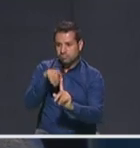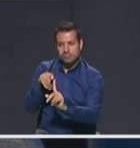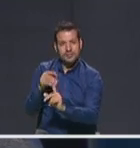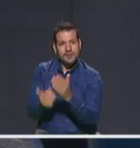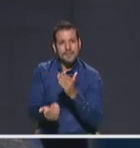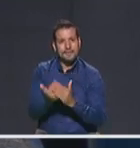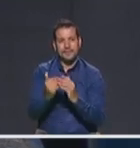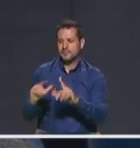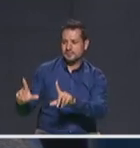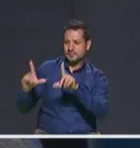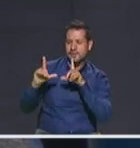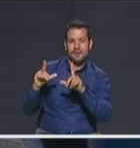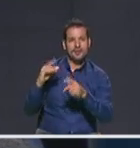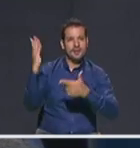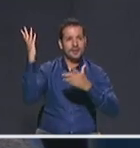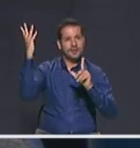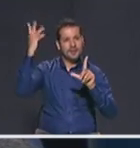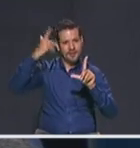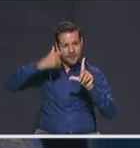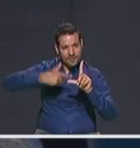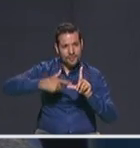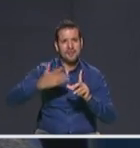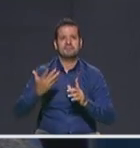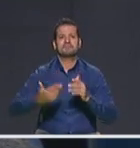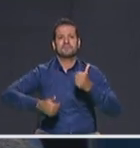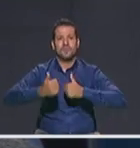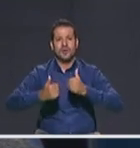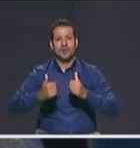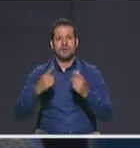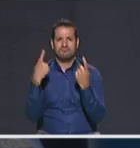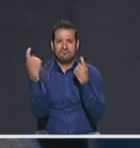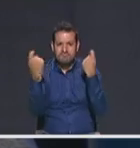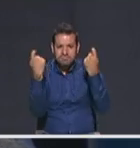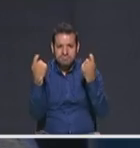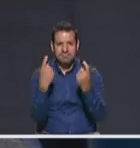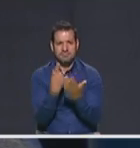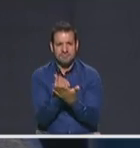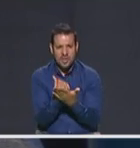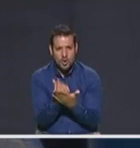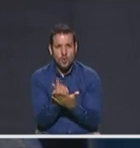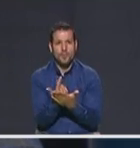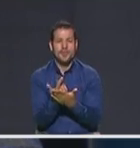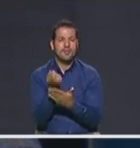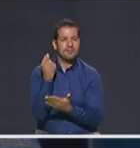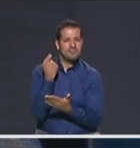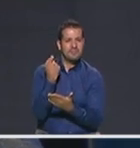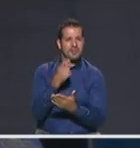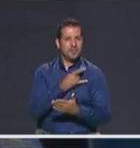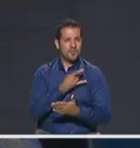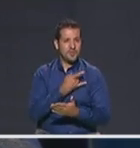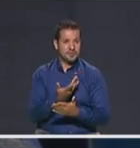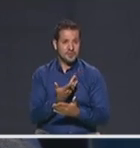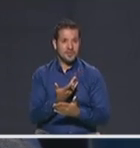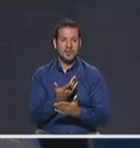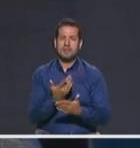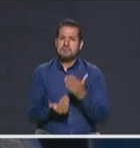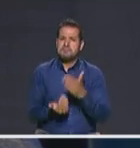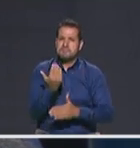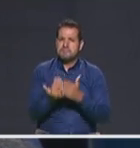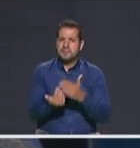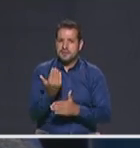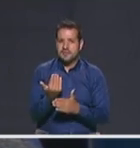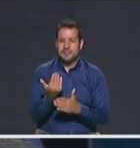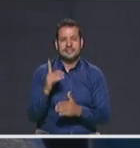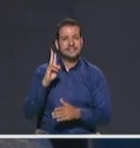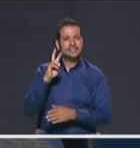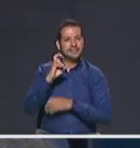mío en EAFIT, estudié Administración de Negocios, hice una maestría en Economía en la misma universidad. Hace 20 años empecé en el sector privado, trabajando